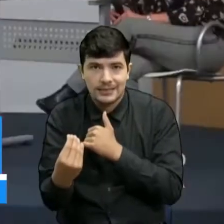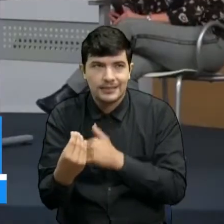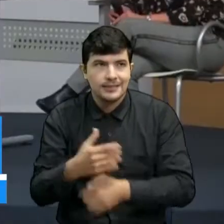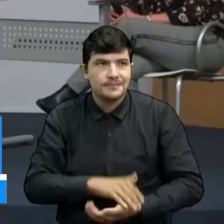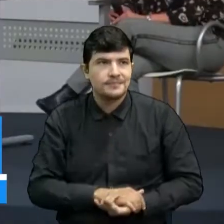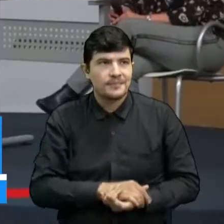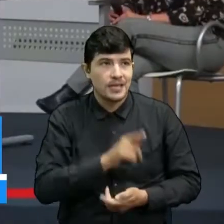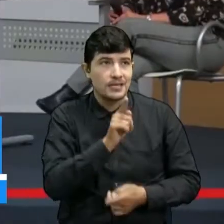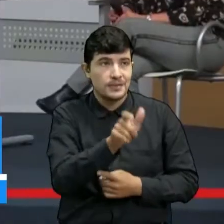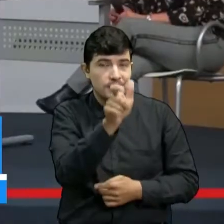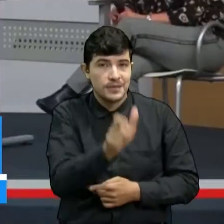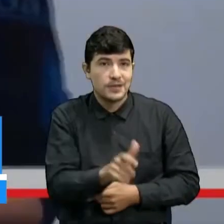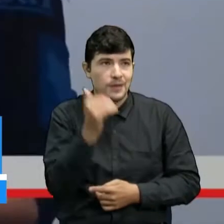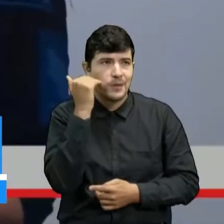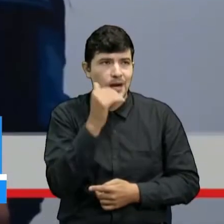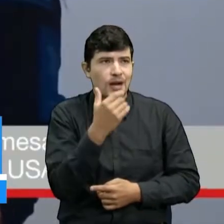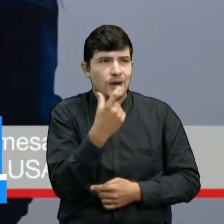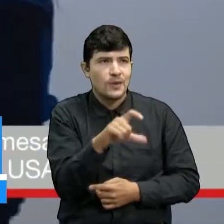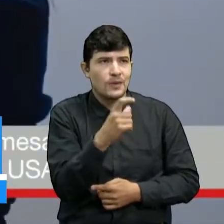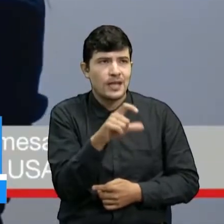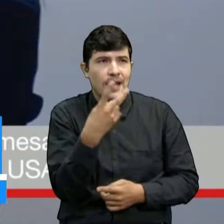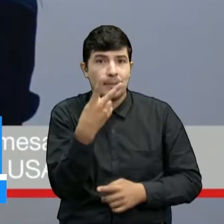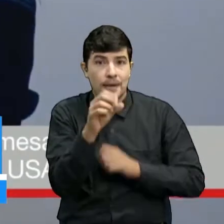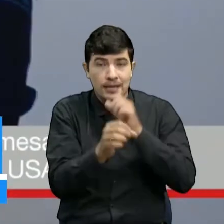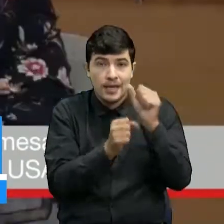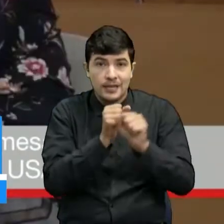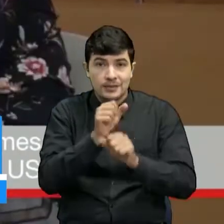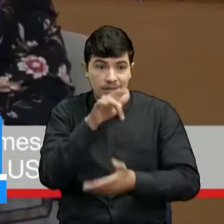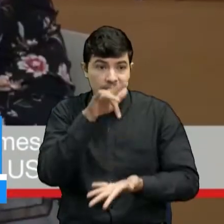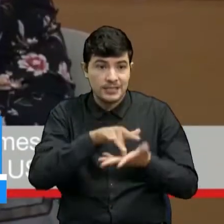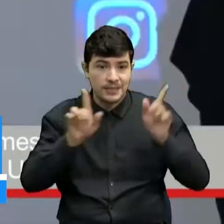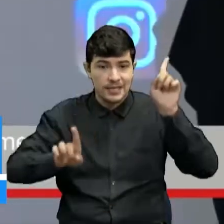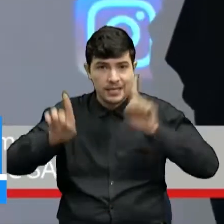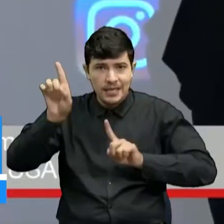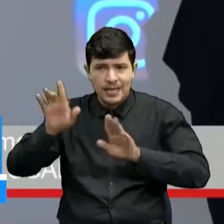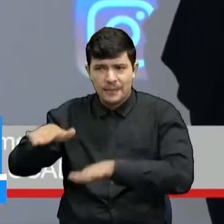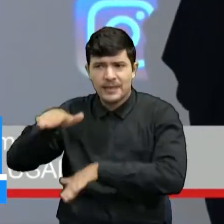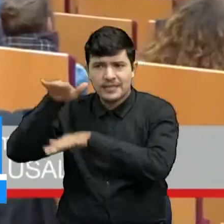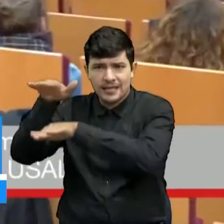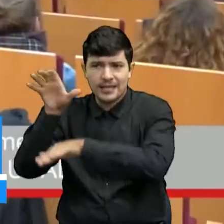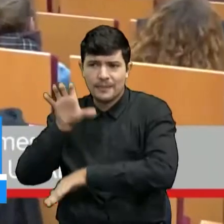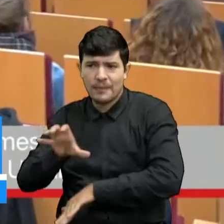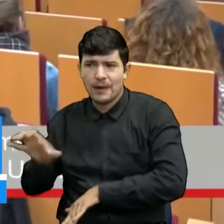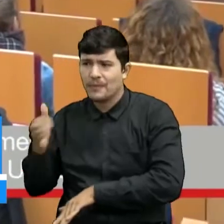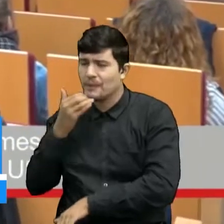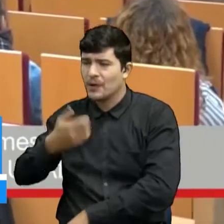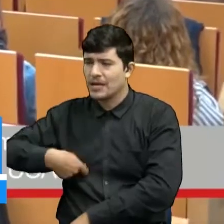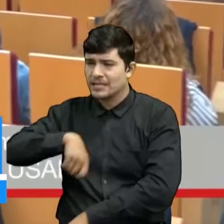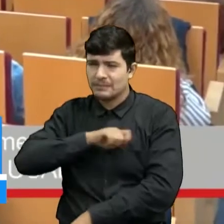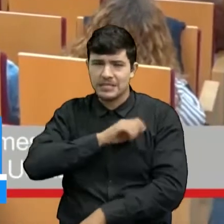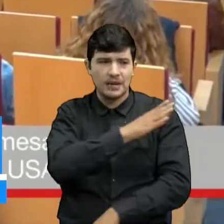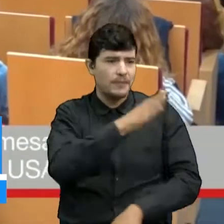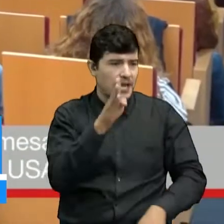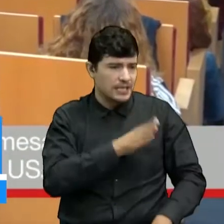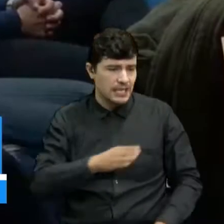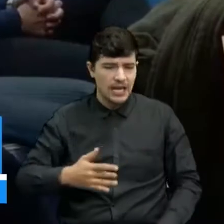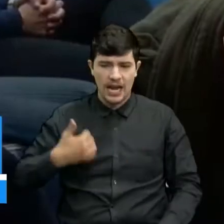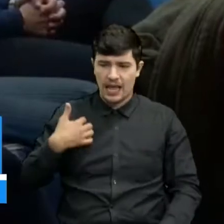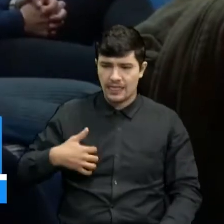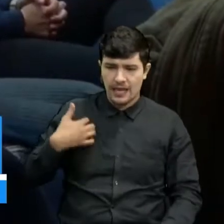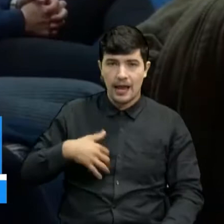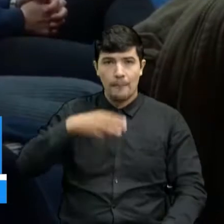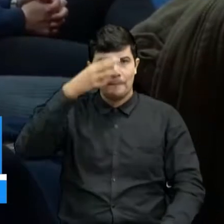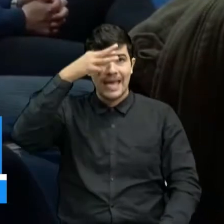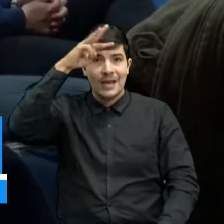La cucuteña de 20 años de edad debutó en el concurso compitiendo con representantes de países como España, Brasil, Argentina, México,